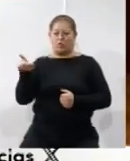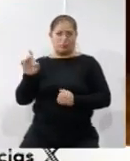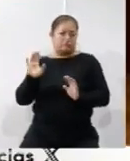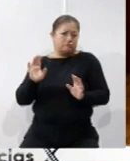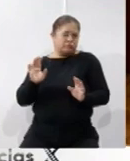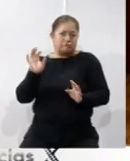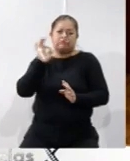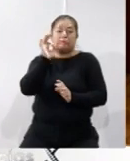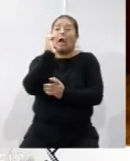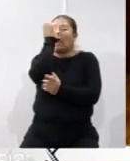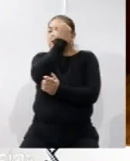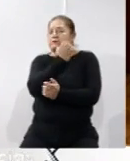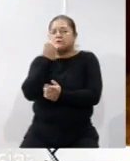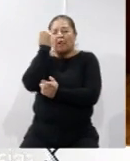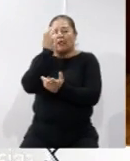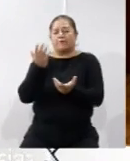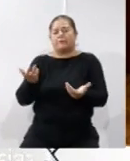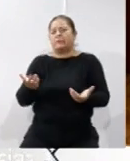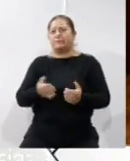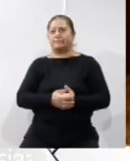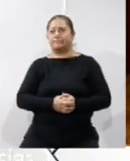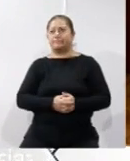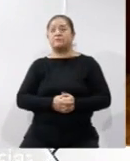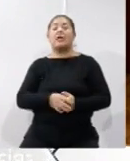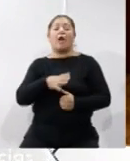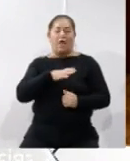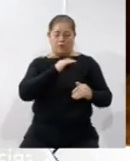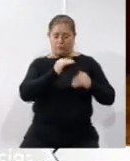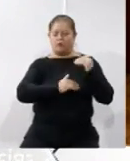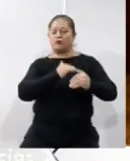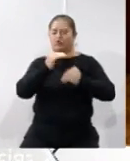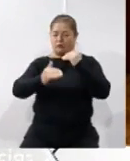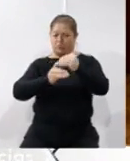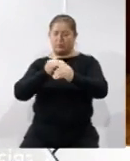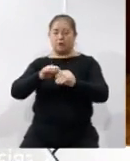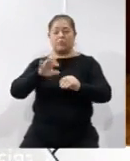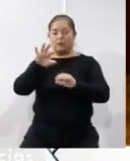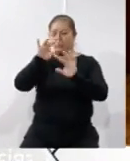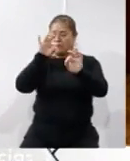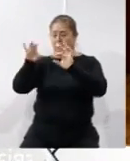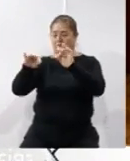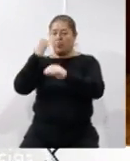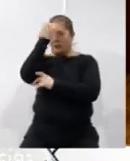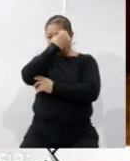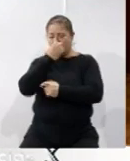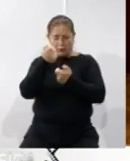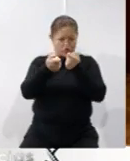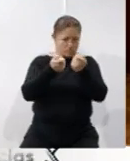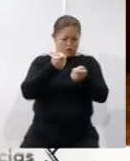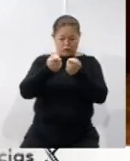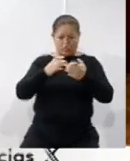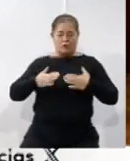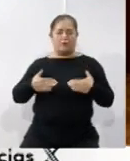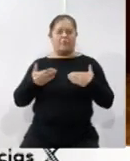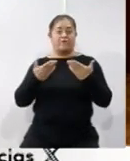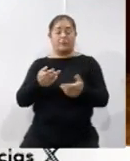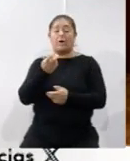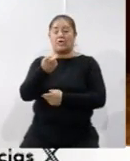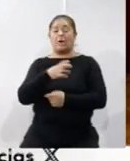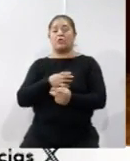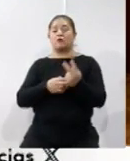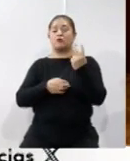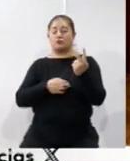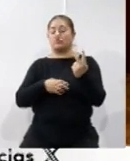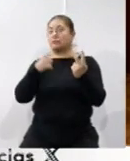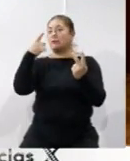No sé, quizás examen. Tenemos un proceso de reclutamiento que termina con una evaluación de control de confianza. Ahí tenemos dos tipos de